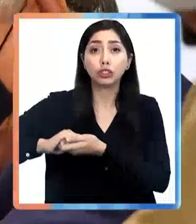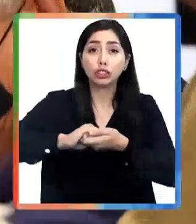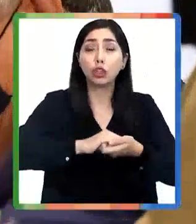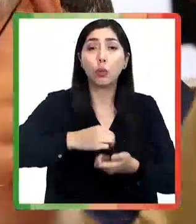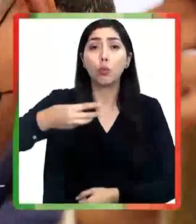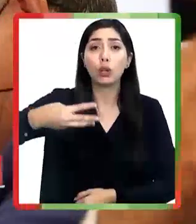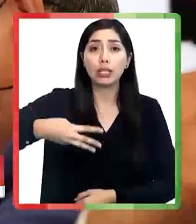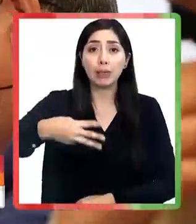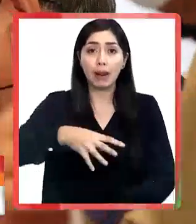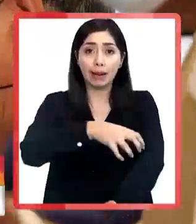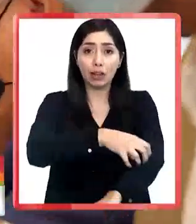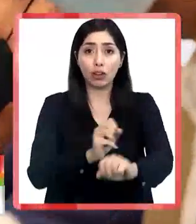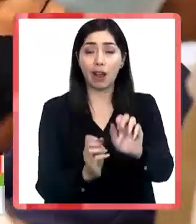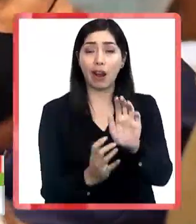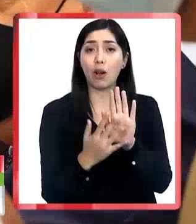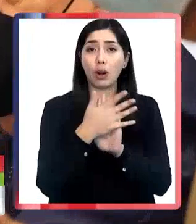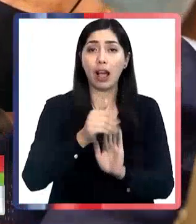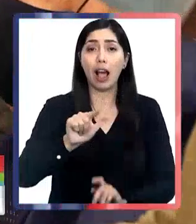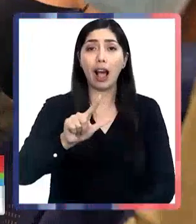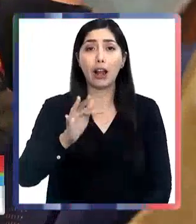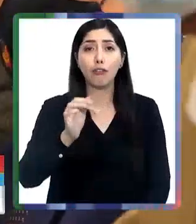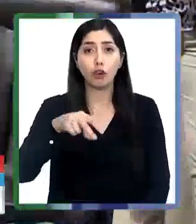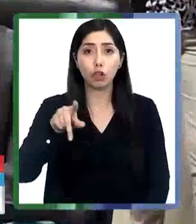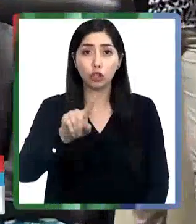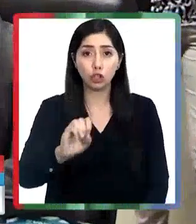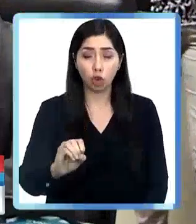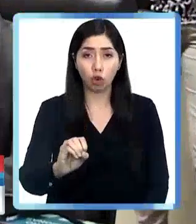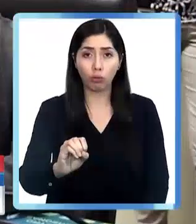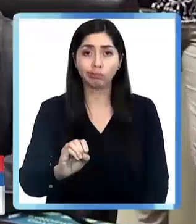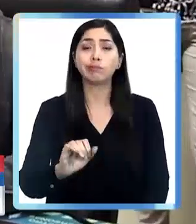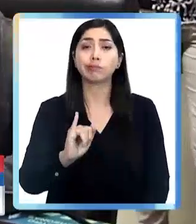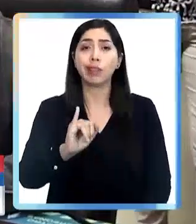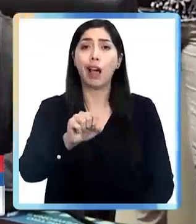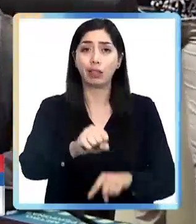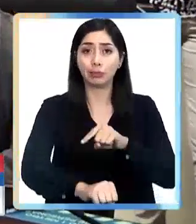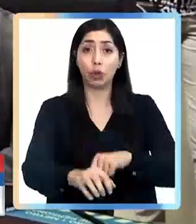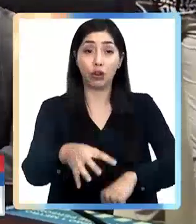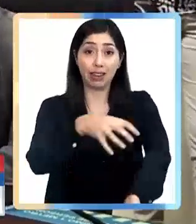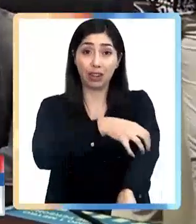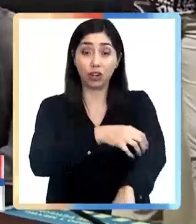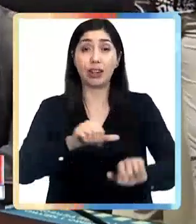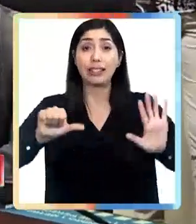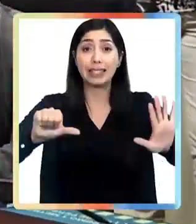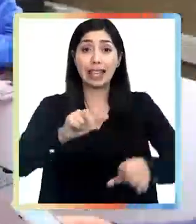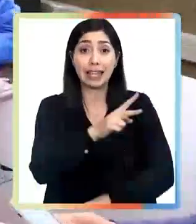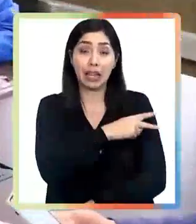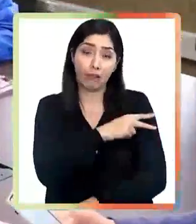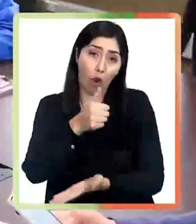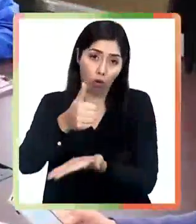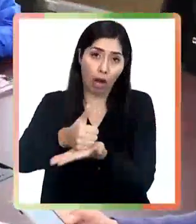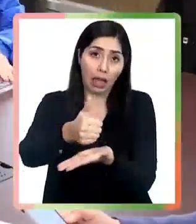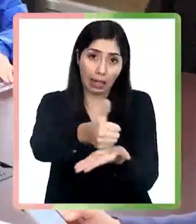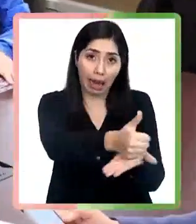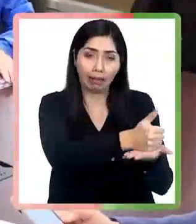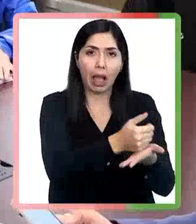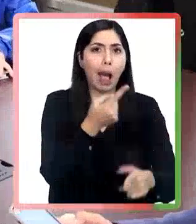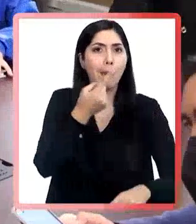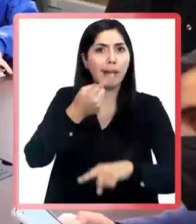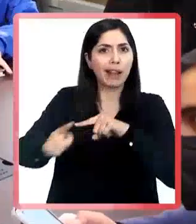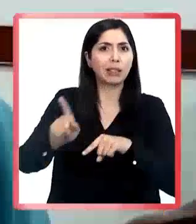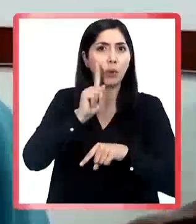Municipalidades de la Región de la Araucanía, Alfonso Coque, reconoció que en la región seis jefes comunales han sido amenazados por grupos